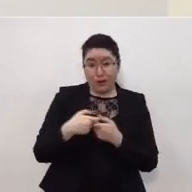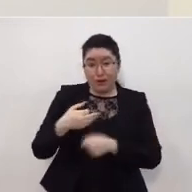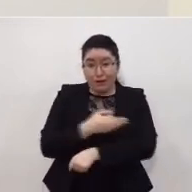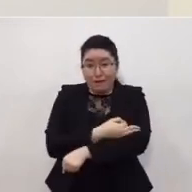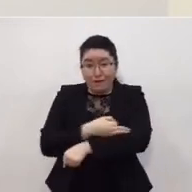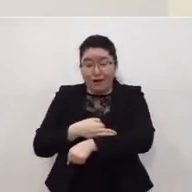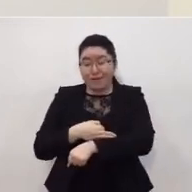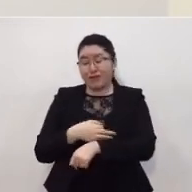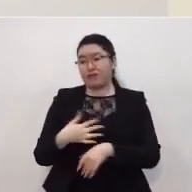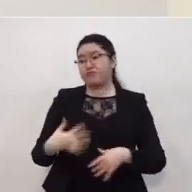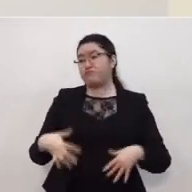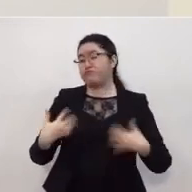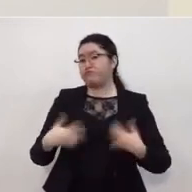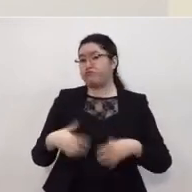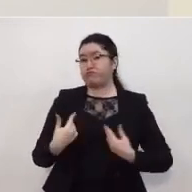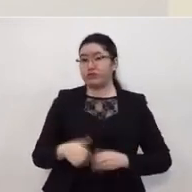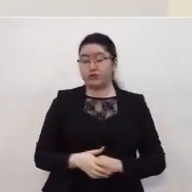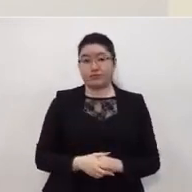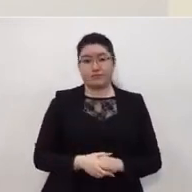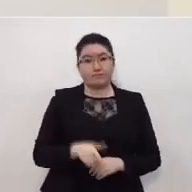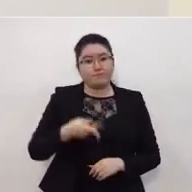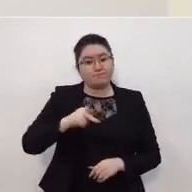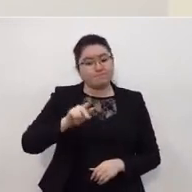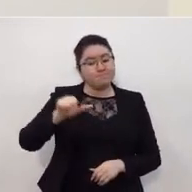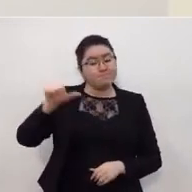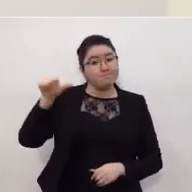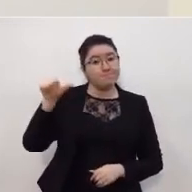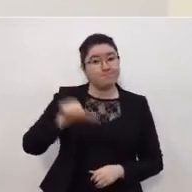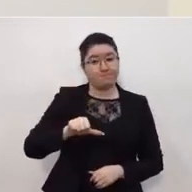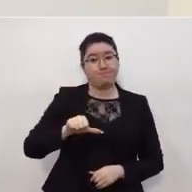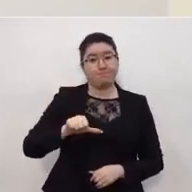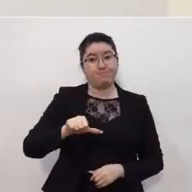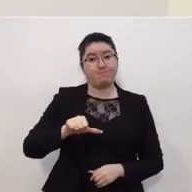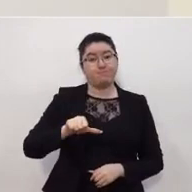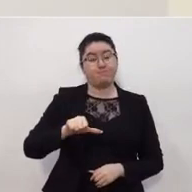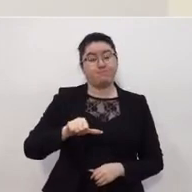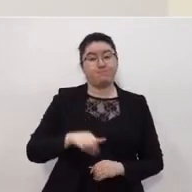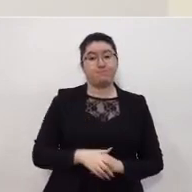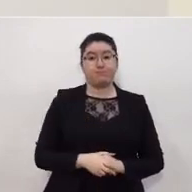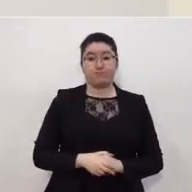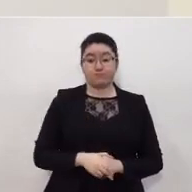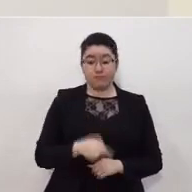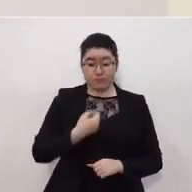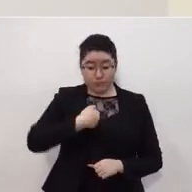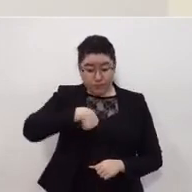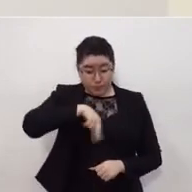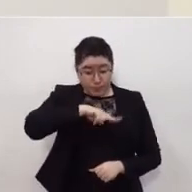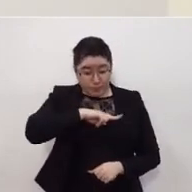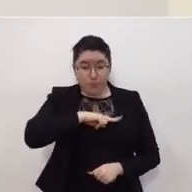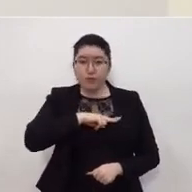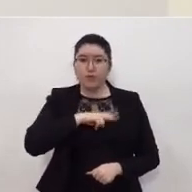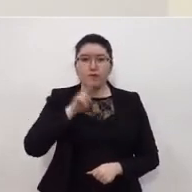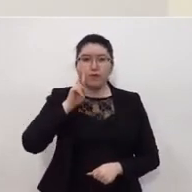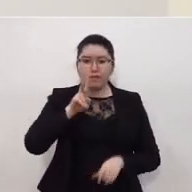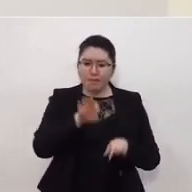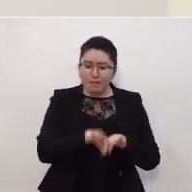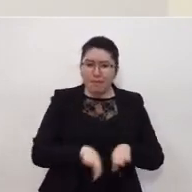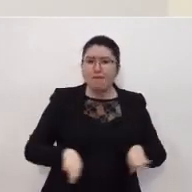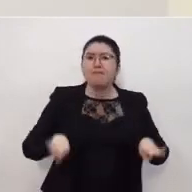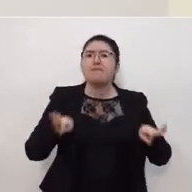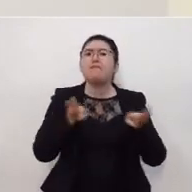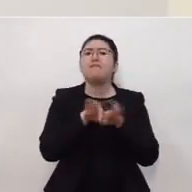las familias también pero el día de hoy lo que tenemos que privilegiar